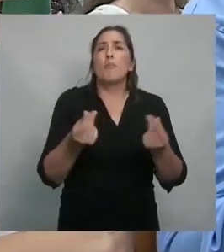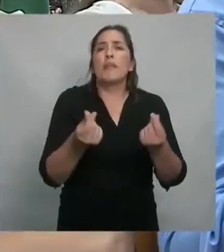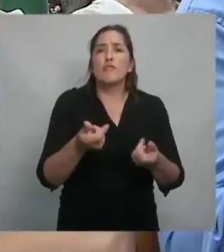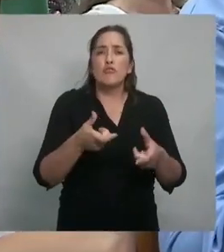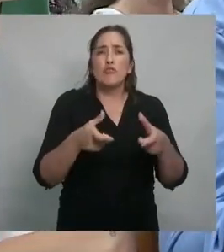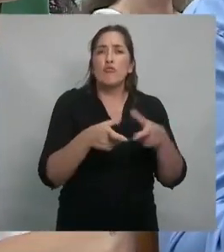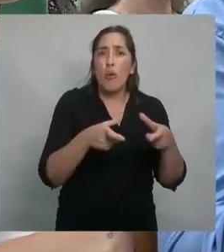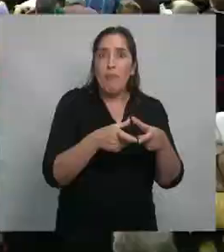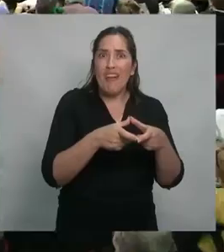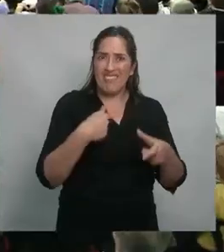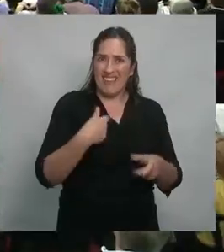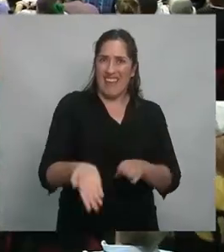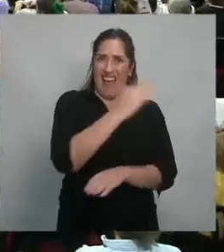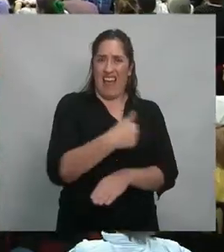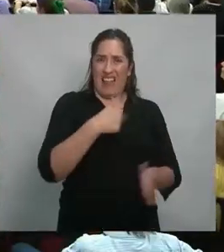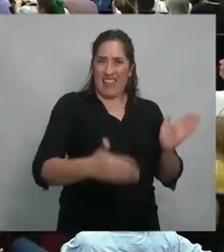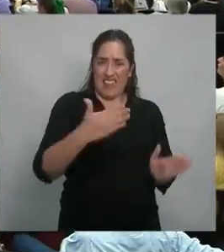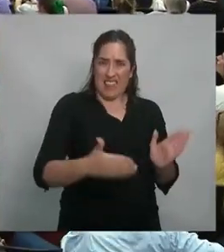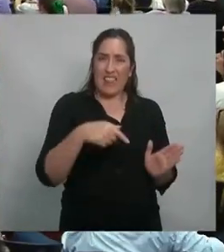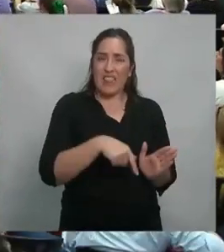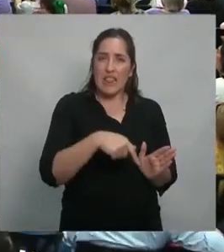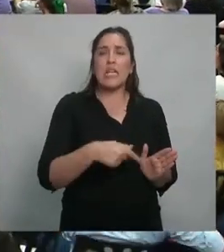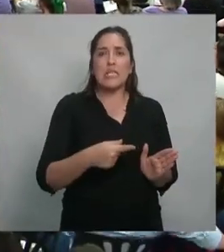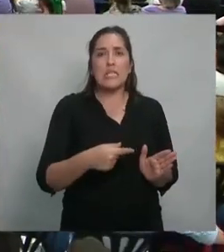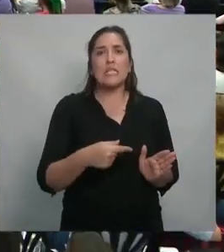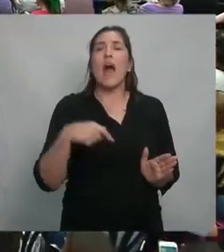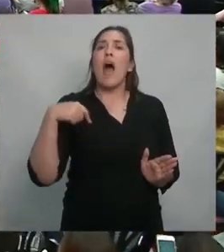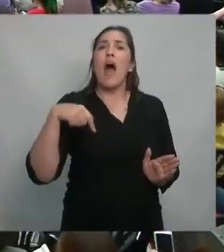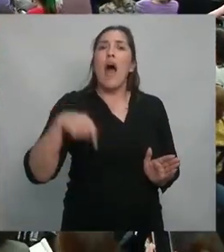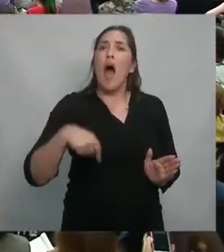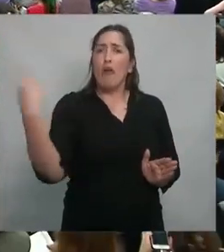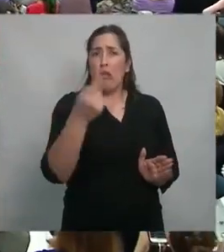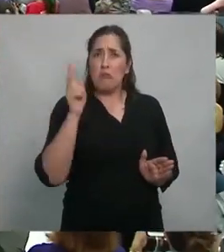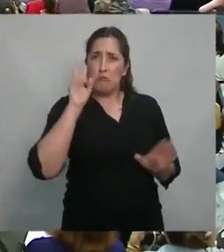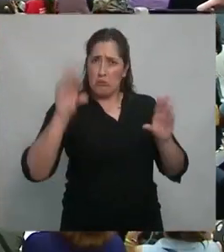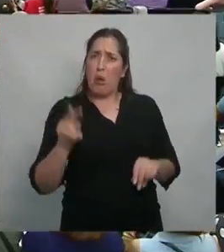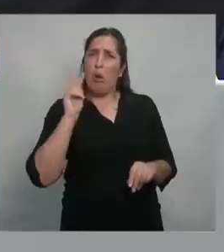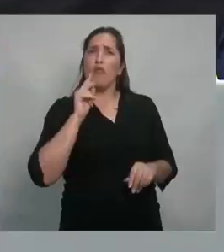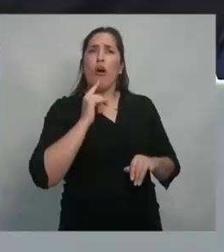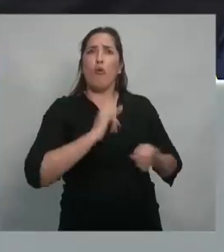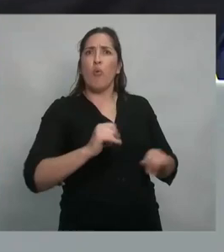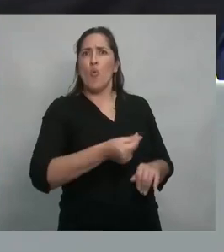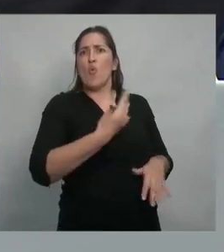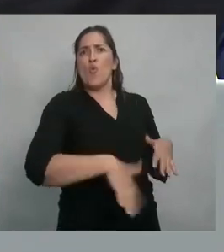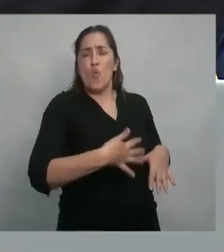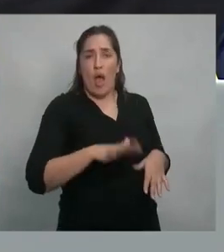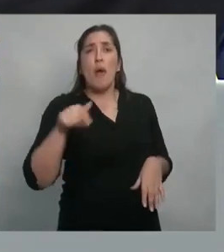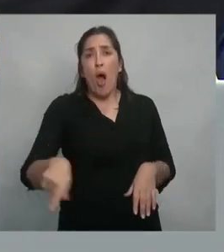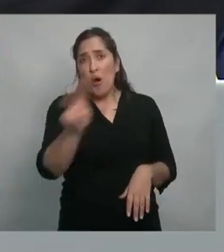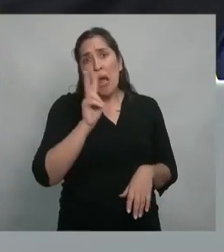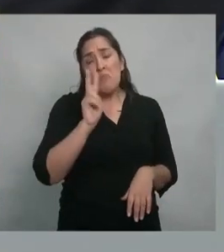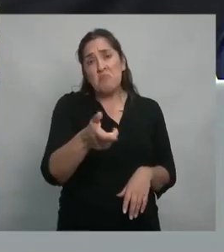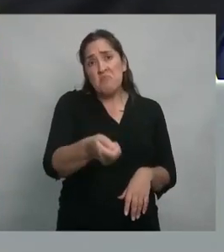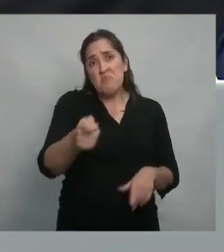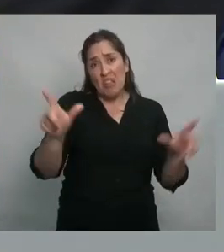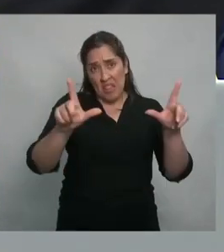durante nuestra gestión. Ahora uno puede encender la televisión, no todos, por supuesto, hay honrosas excepciones como en todo,